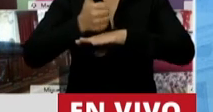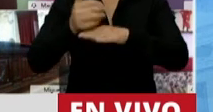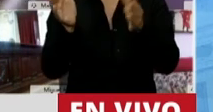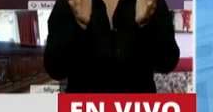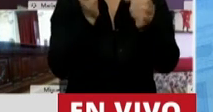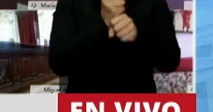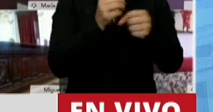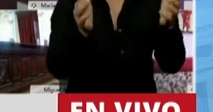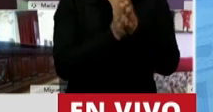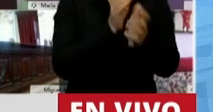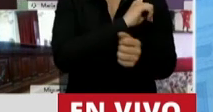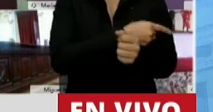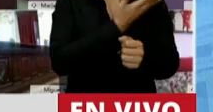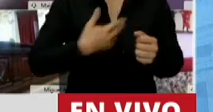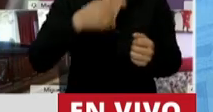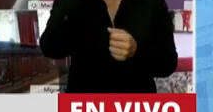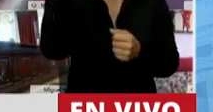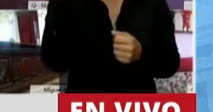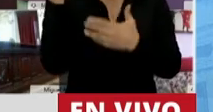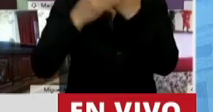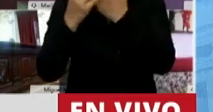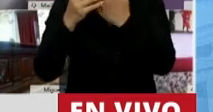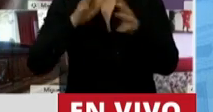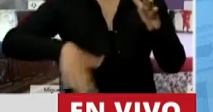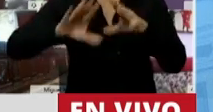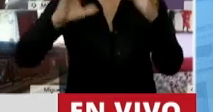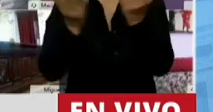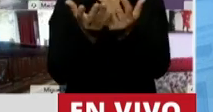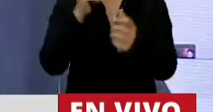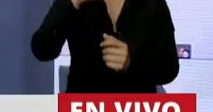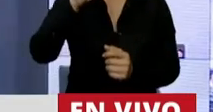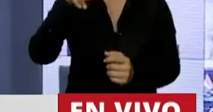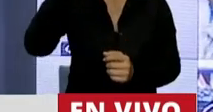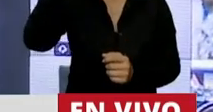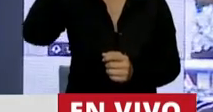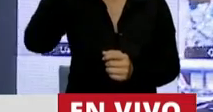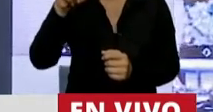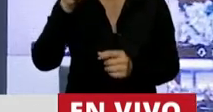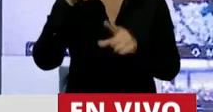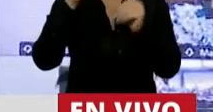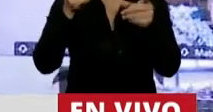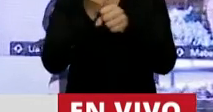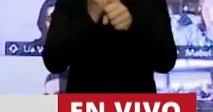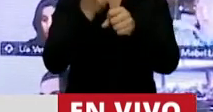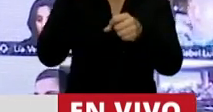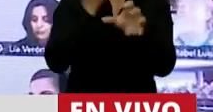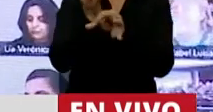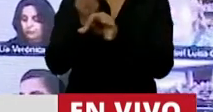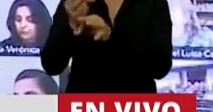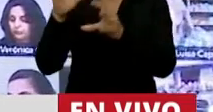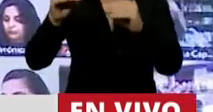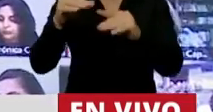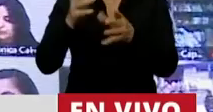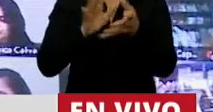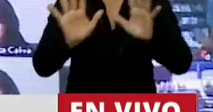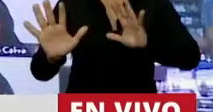Ejecutivo Nacional, el Ministro de Ambiente, Cabandí, están trabajando para su capacitación y para lograr